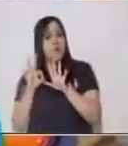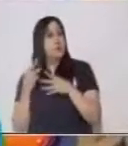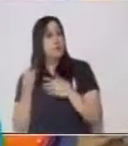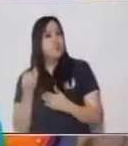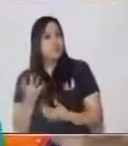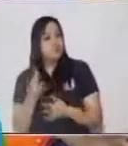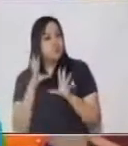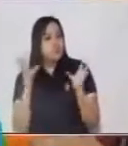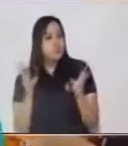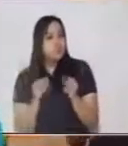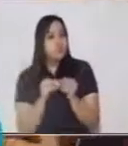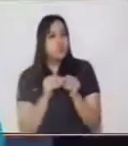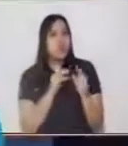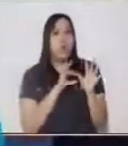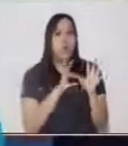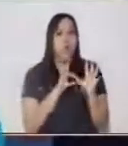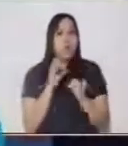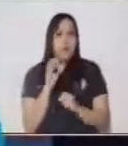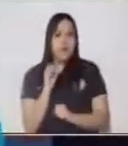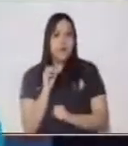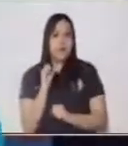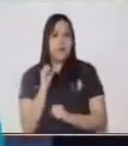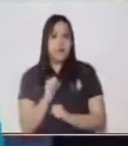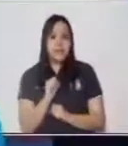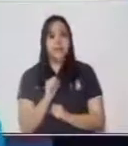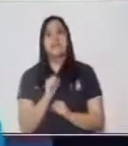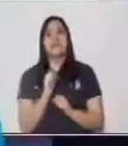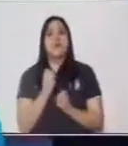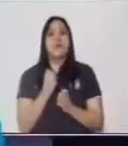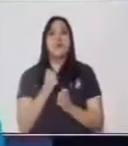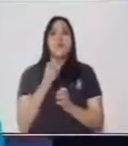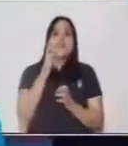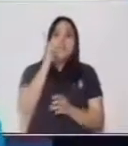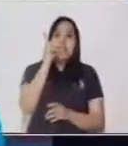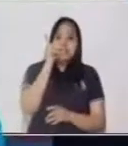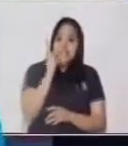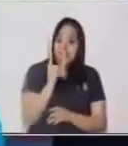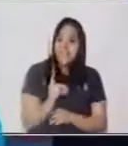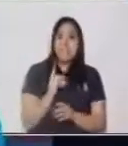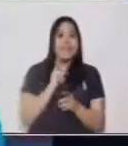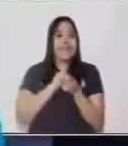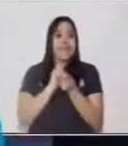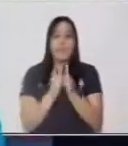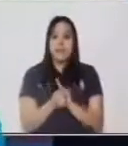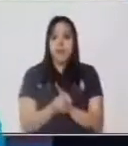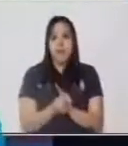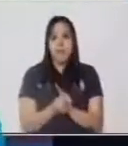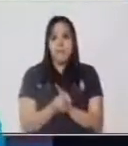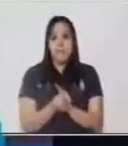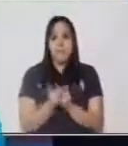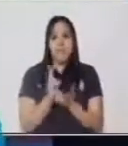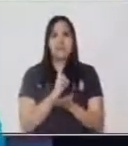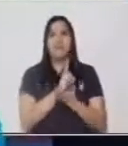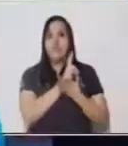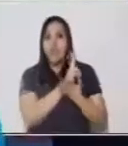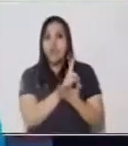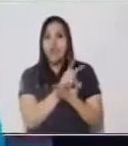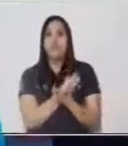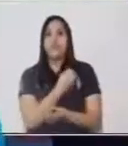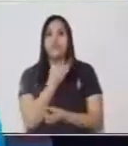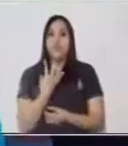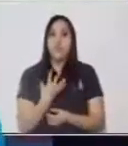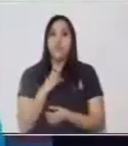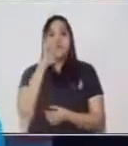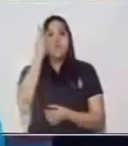80. Entonces, en las decenas el valor relativo cambia, porque es por